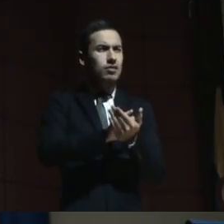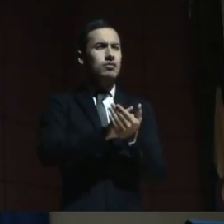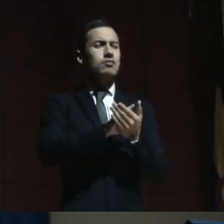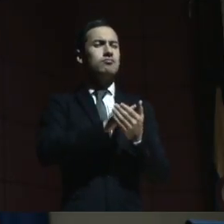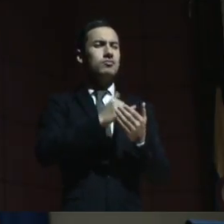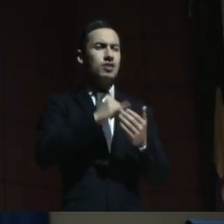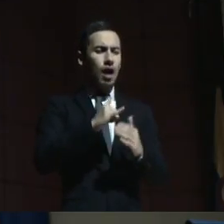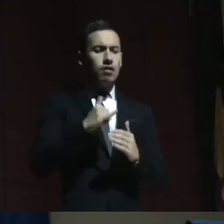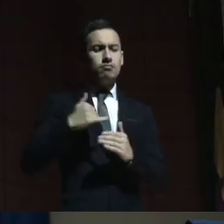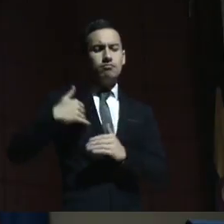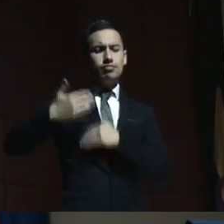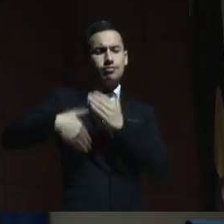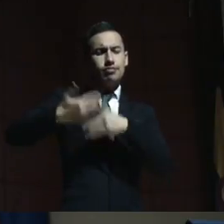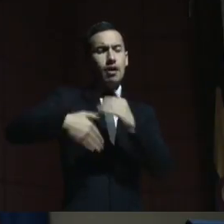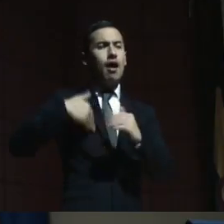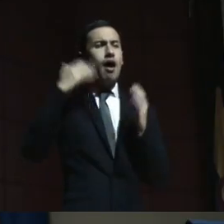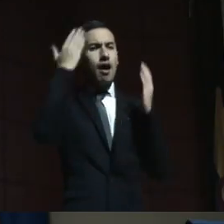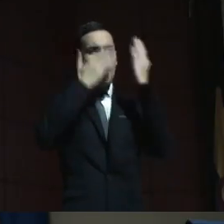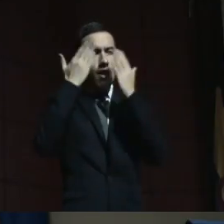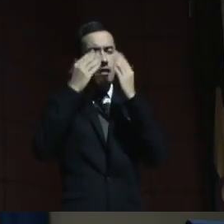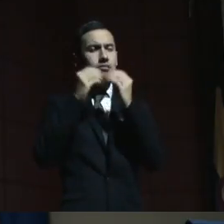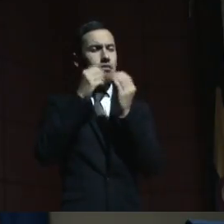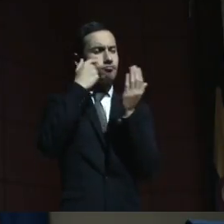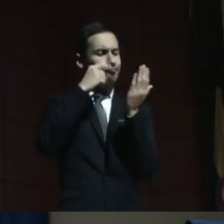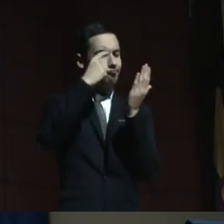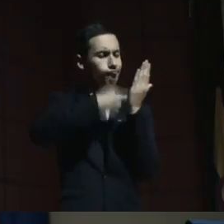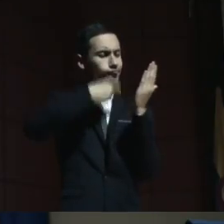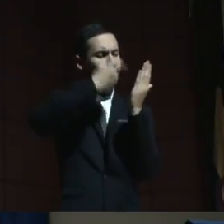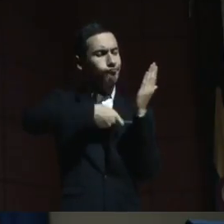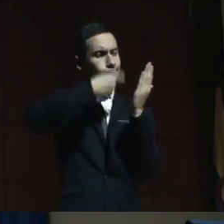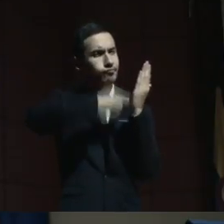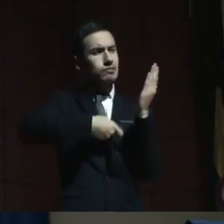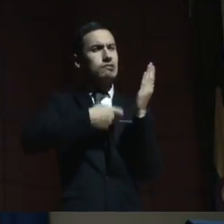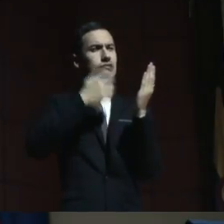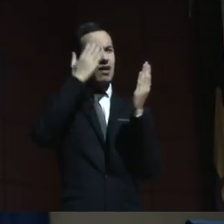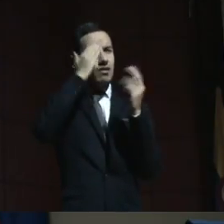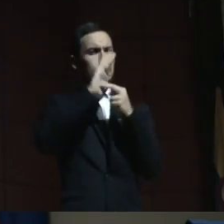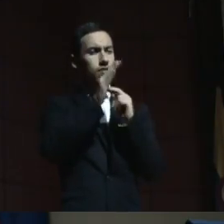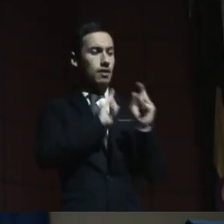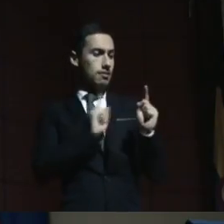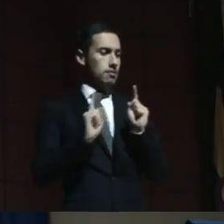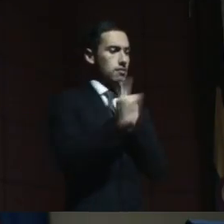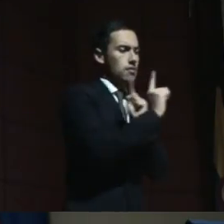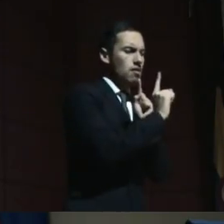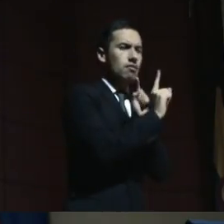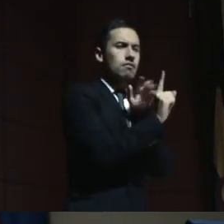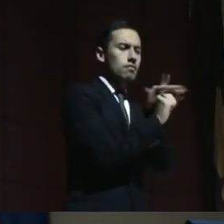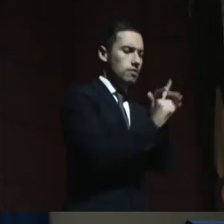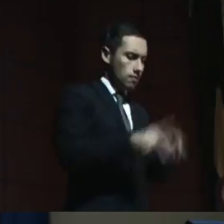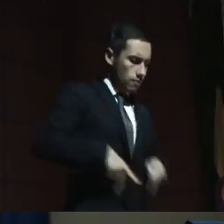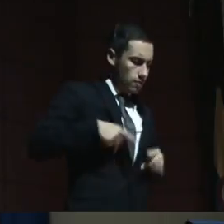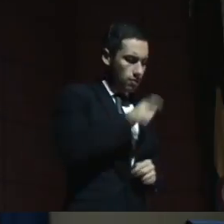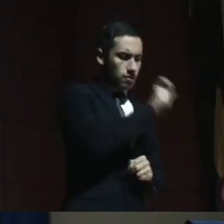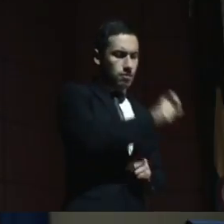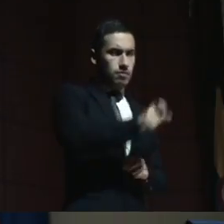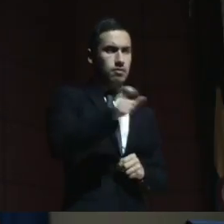procesos de análisis y de revisión de las implicaciones de la interdicción en la vida de las personas,